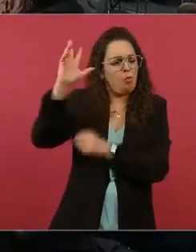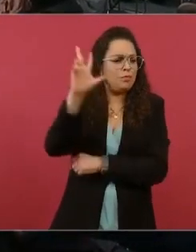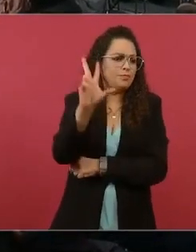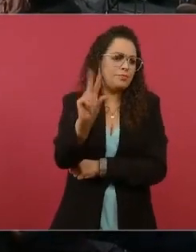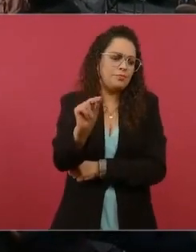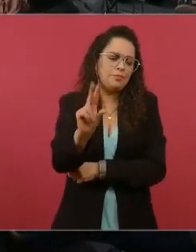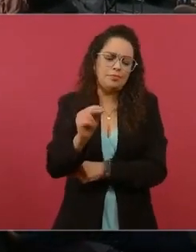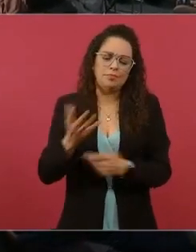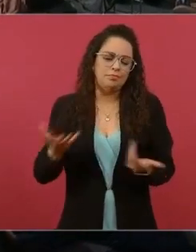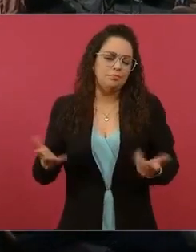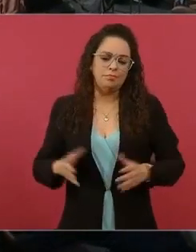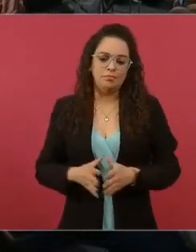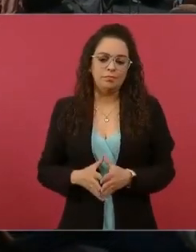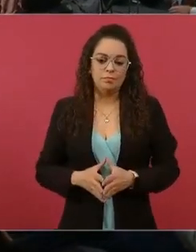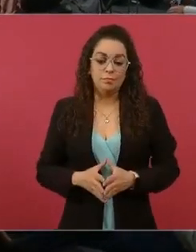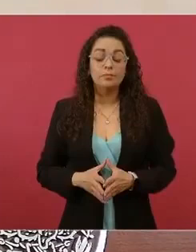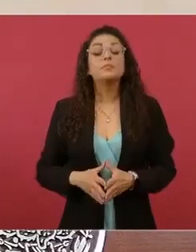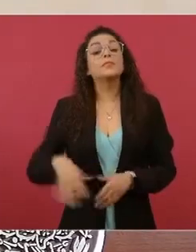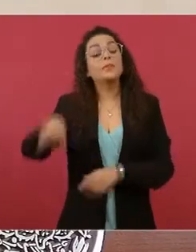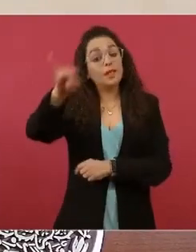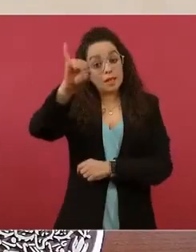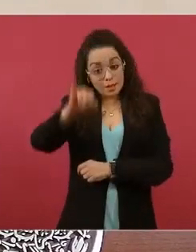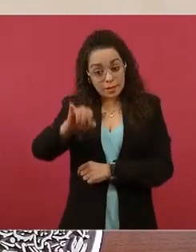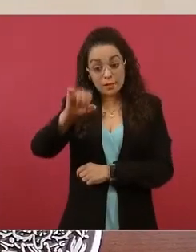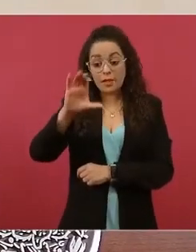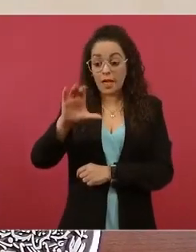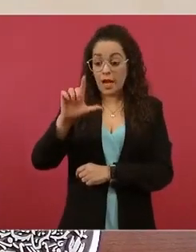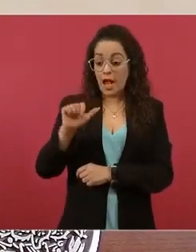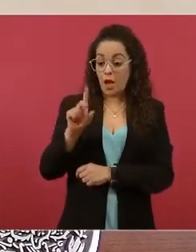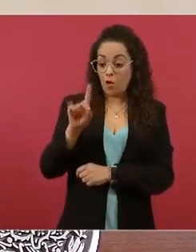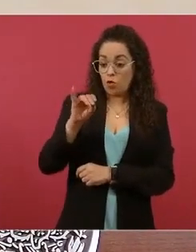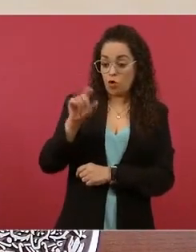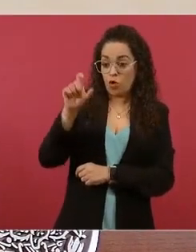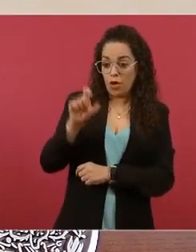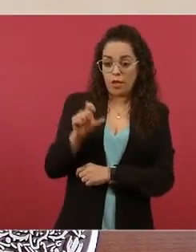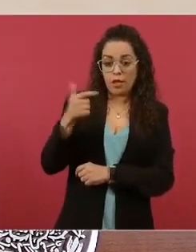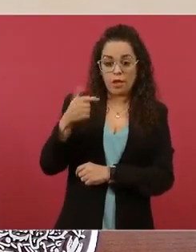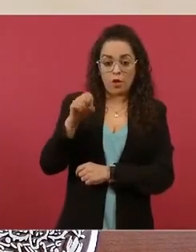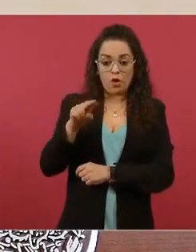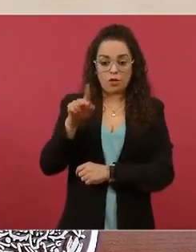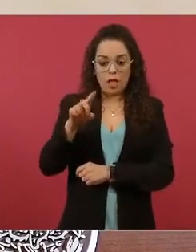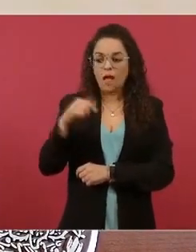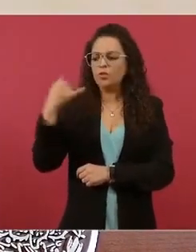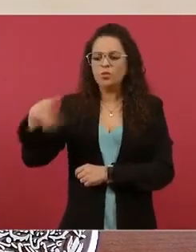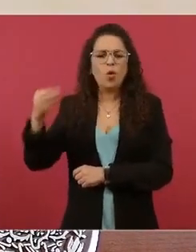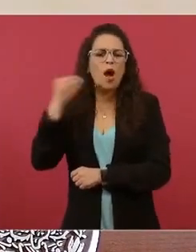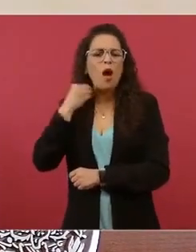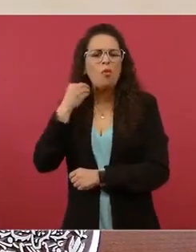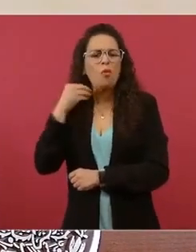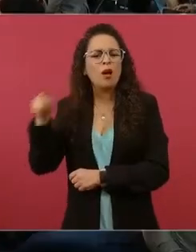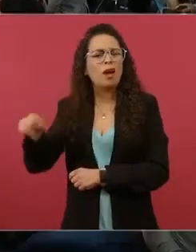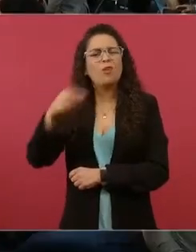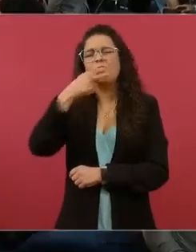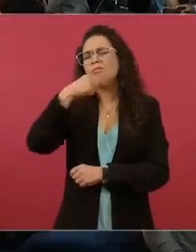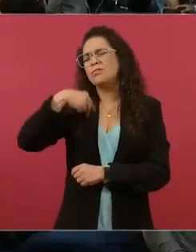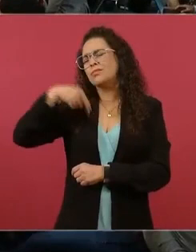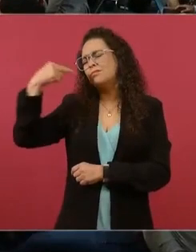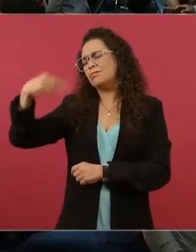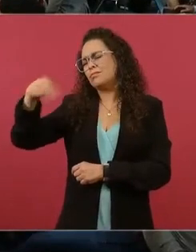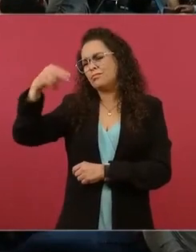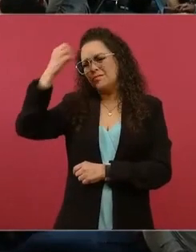Ah, sí, Claudio X. González y sus abogados, Gómez Món, ¿cómo se llama el otro?, se me olvida siempre, el que fue